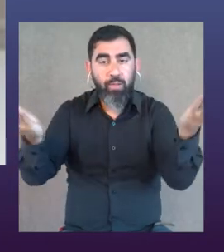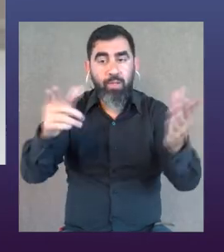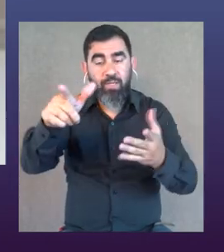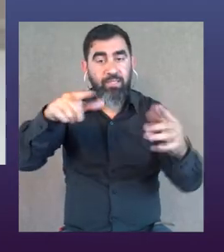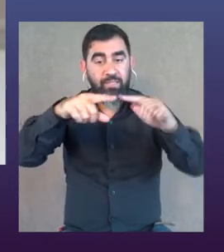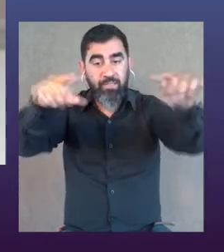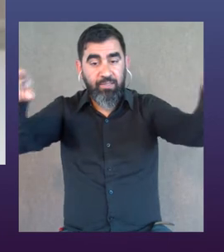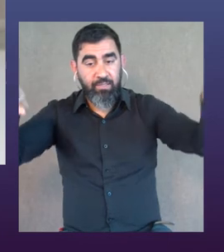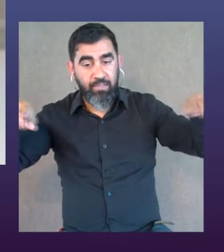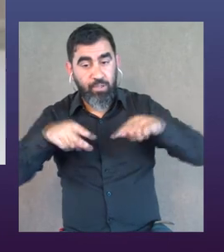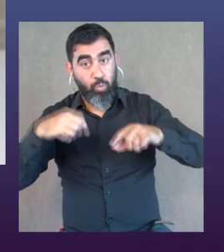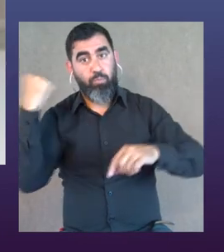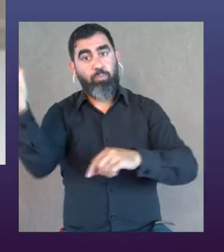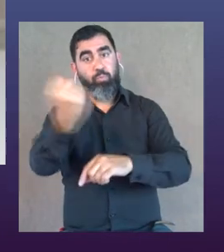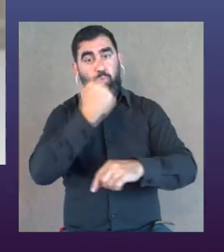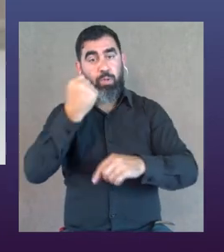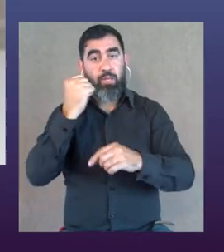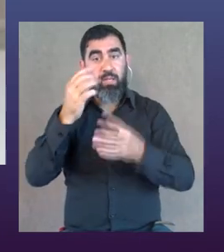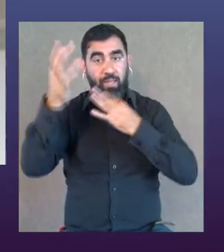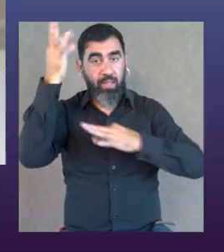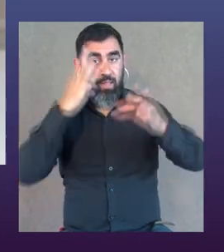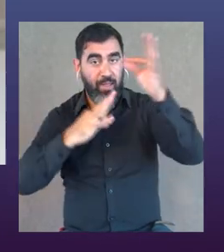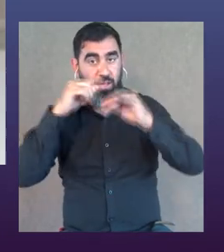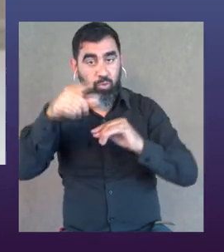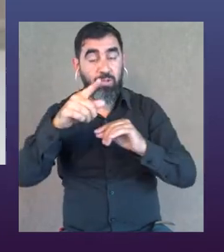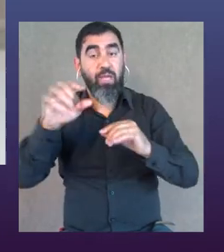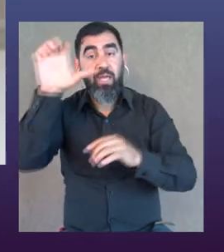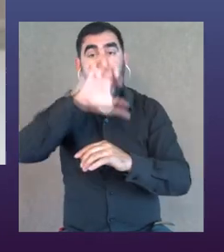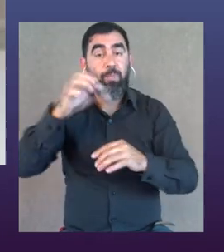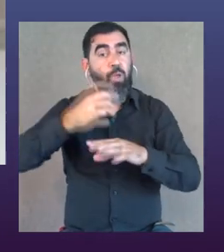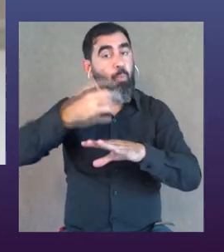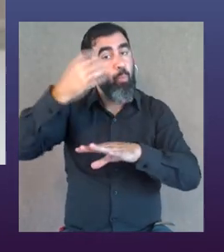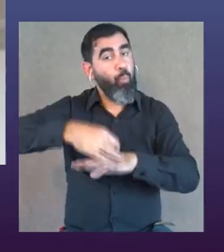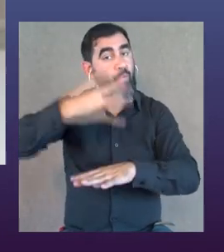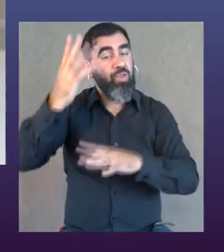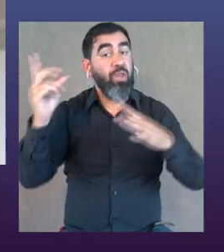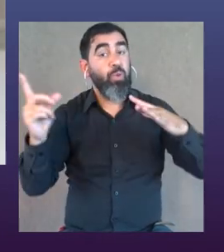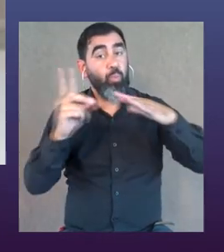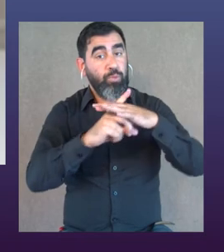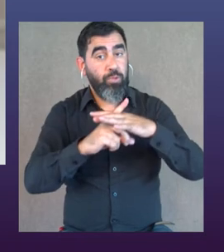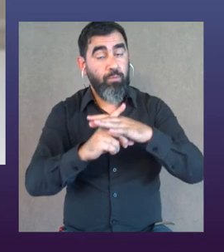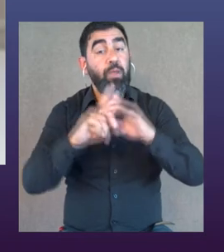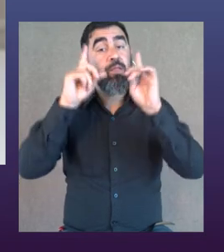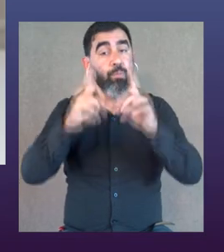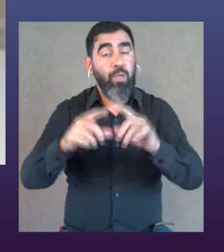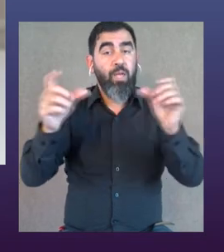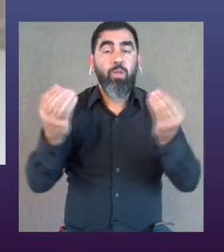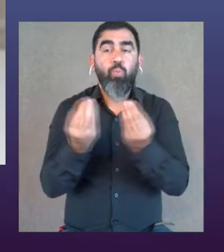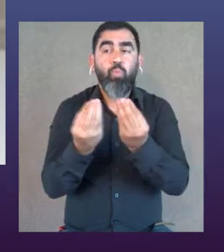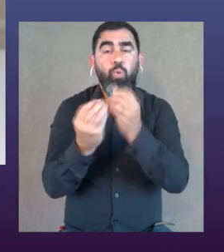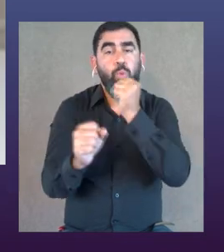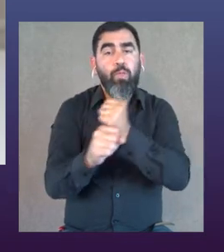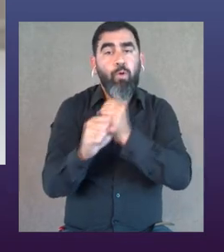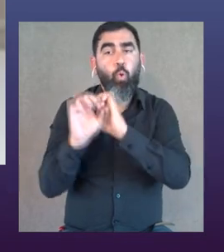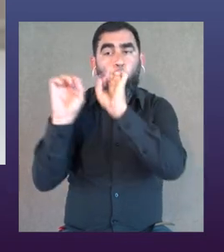encima del escenario de ese escenario tan importante como es el Centro Dramático Nacional a compañías profesionales inclusivas